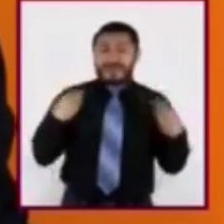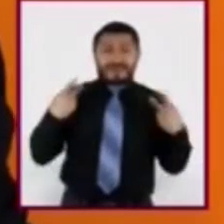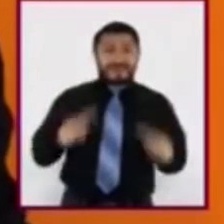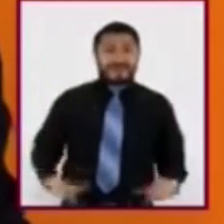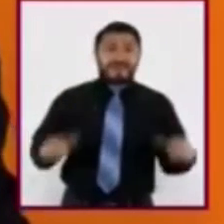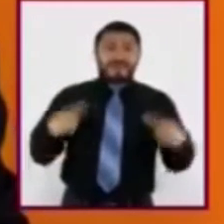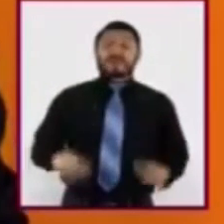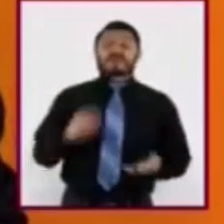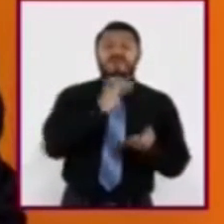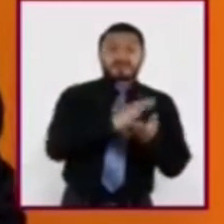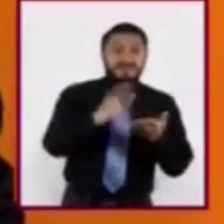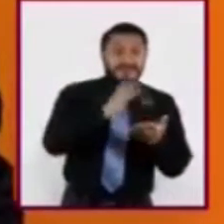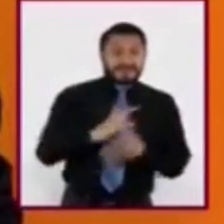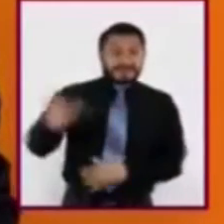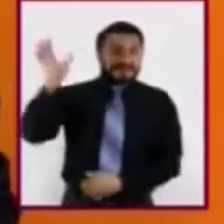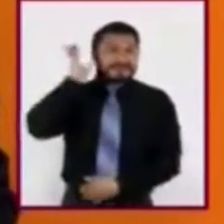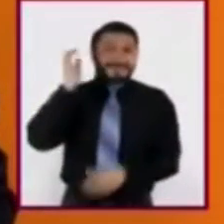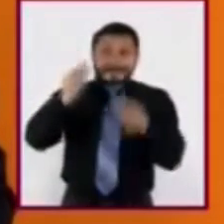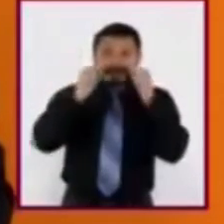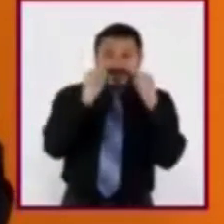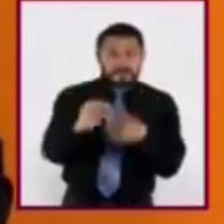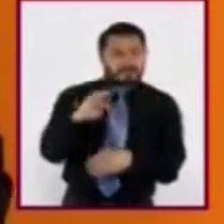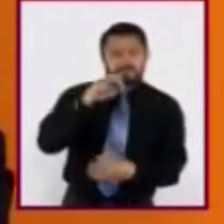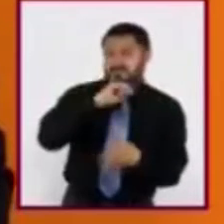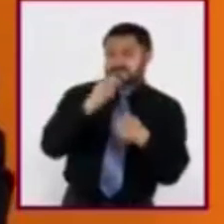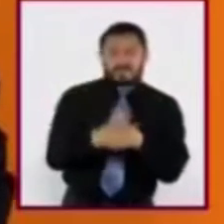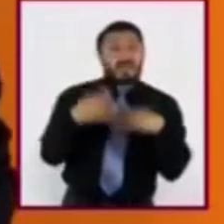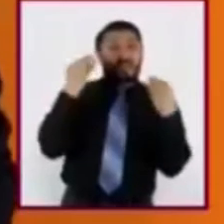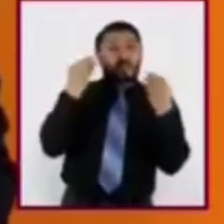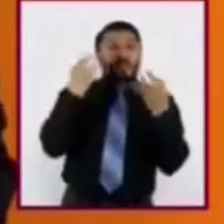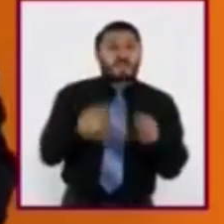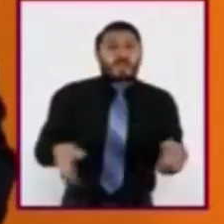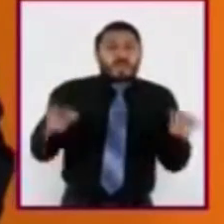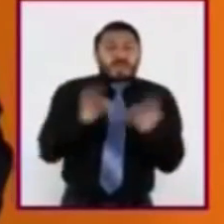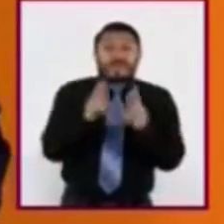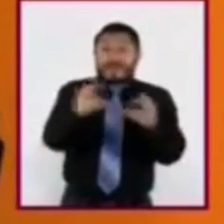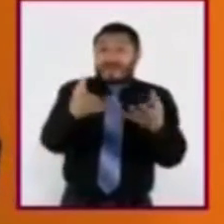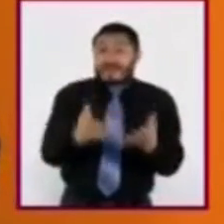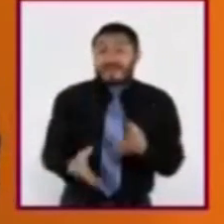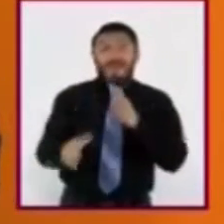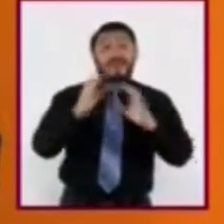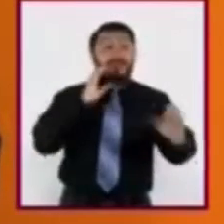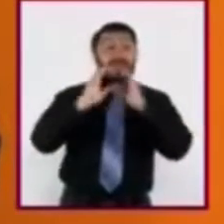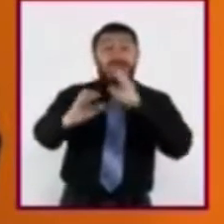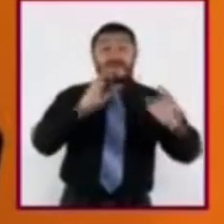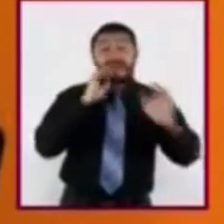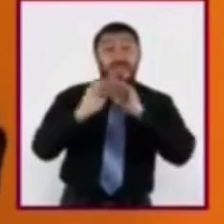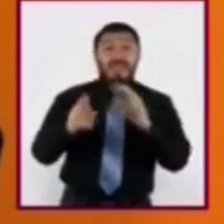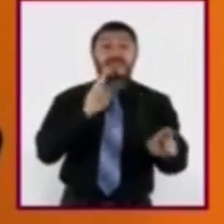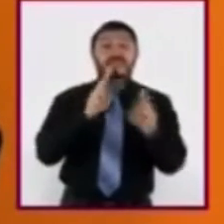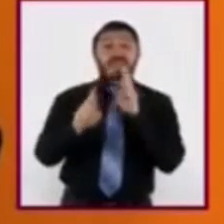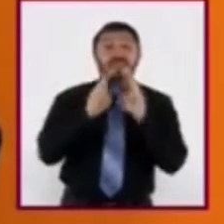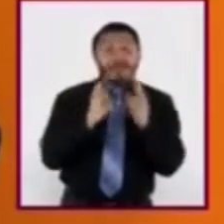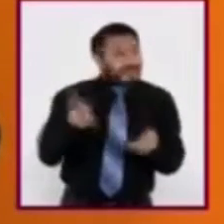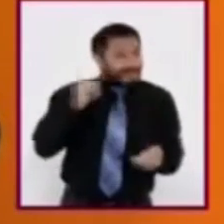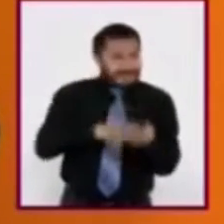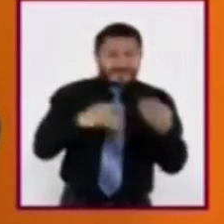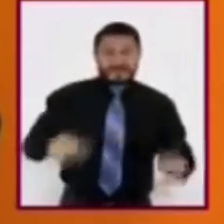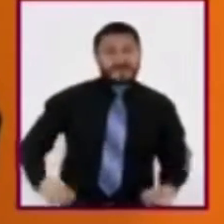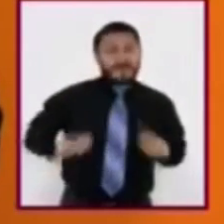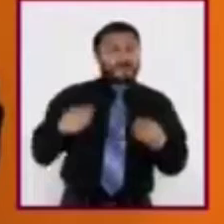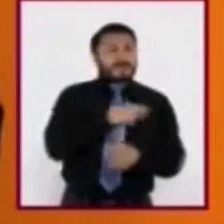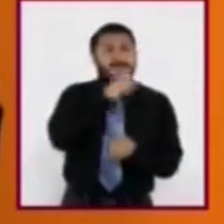escuchar o ver lo que sucede es muy importante. Recibir y comunicar noticias es parte de nuestra vida y nuestras